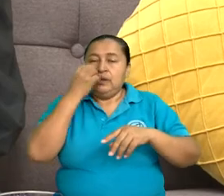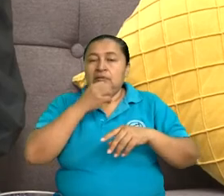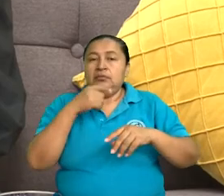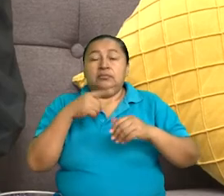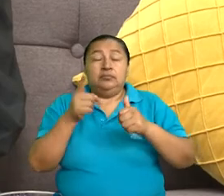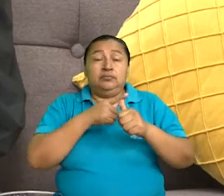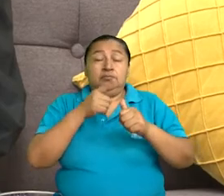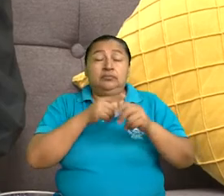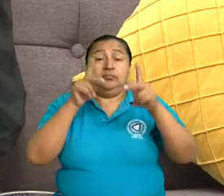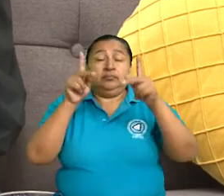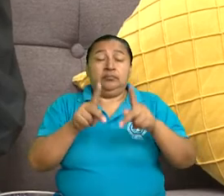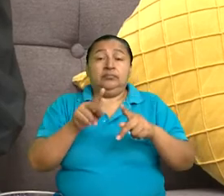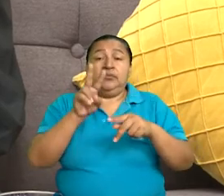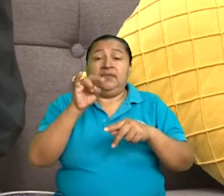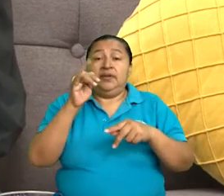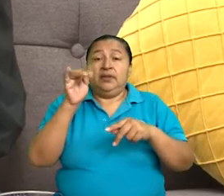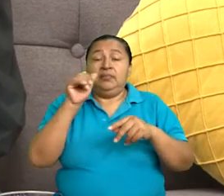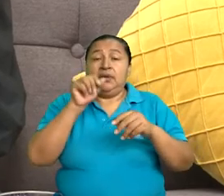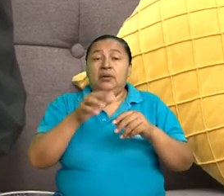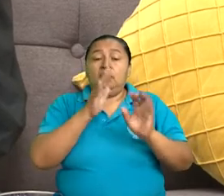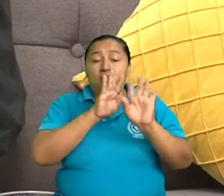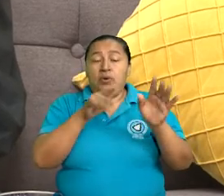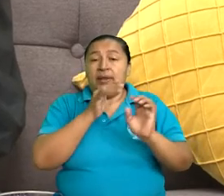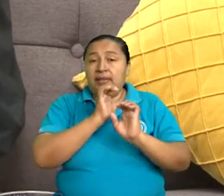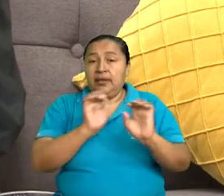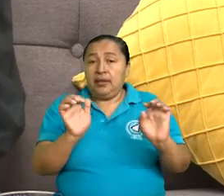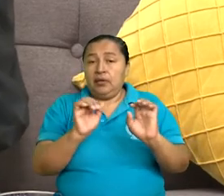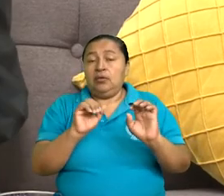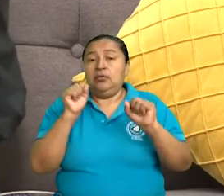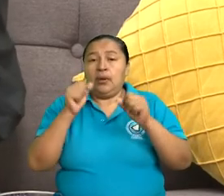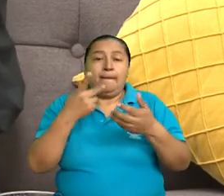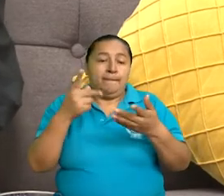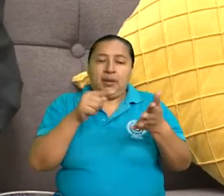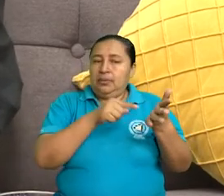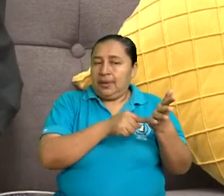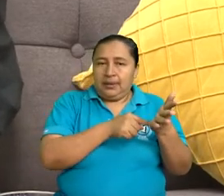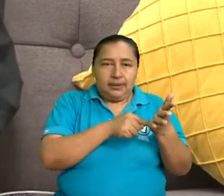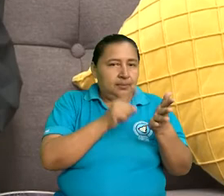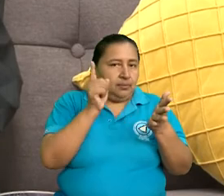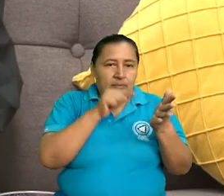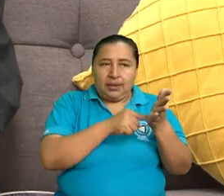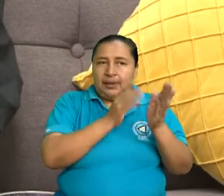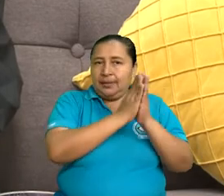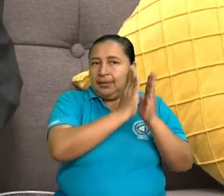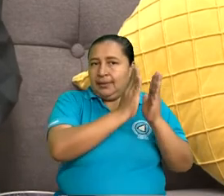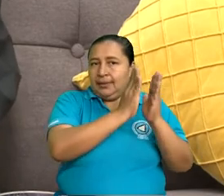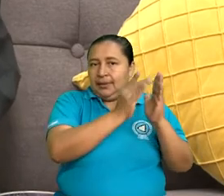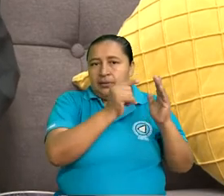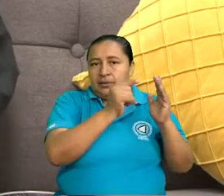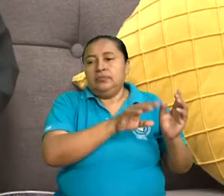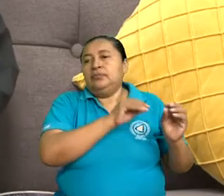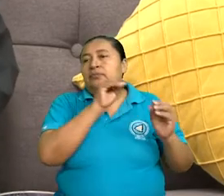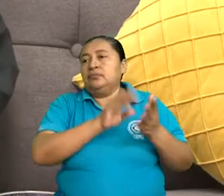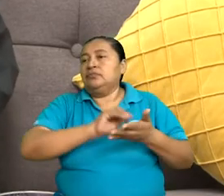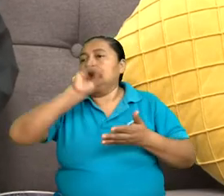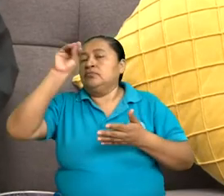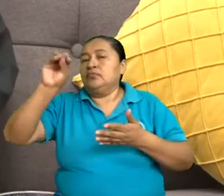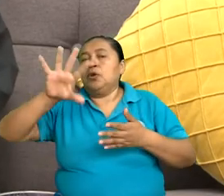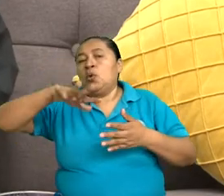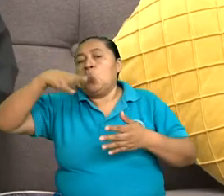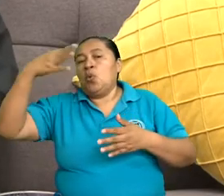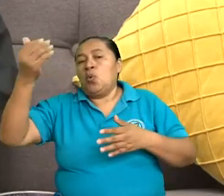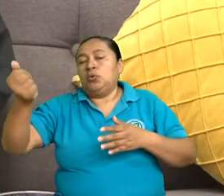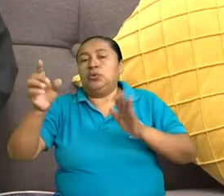víctimas de trata de personas son las mujeres, los niños y las niñas, sin embargo, no está en este digesto, sino que estará en